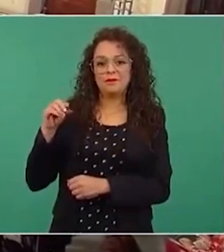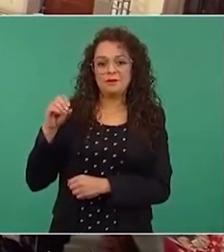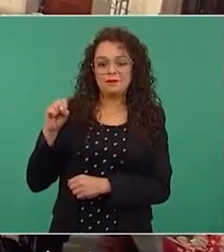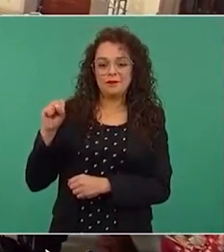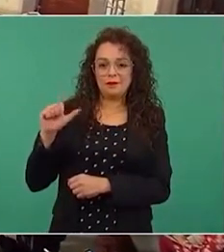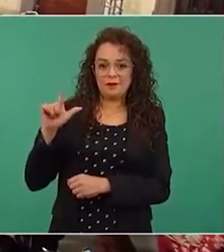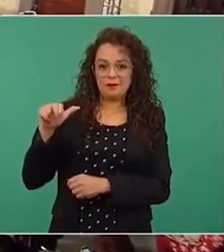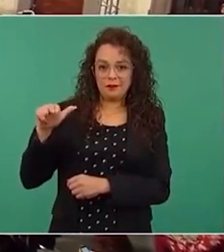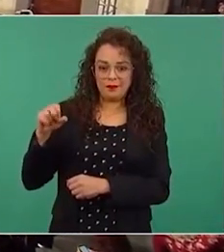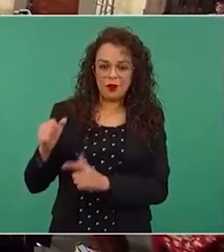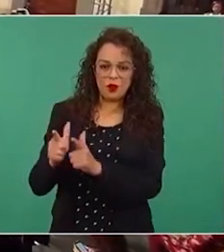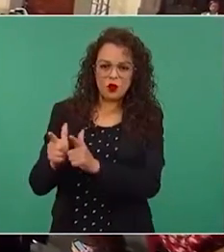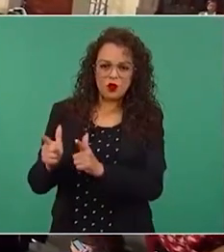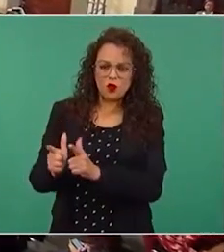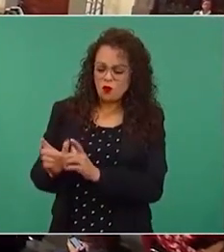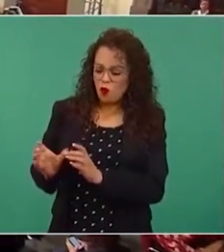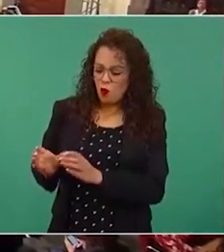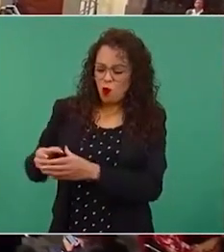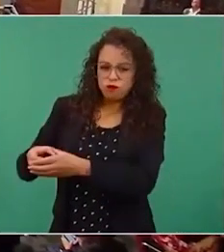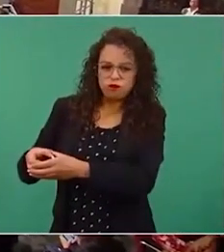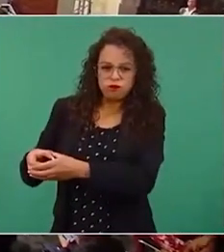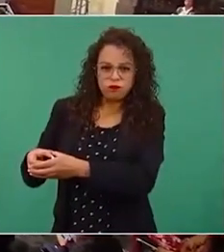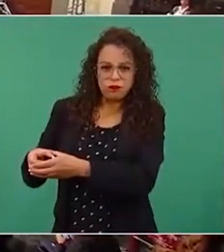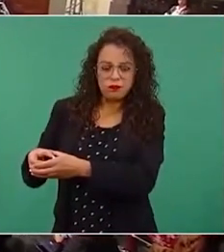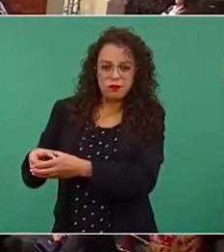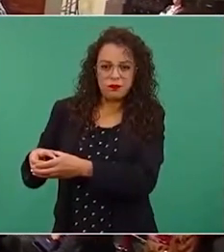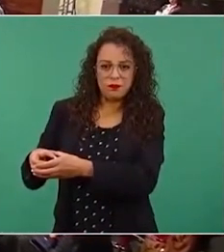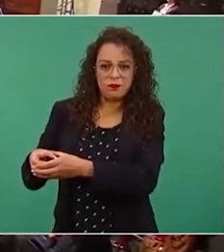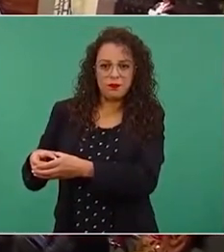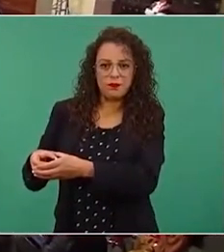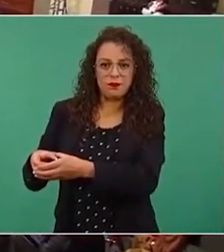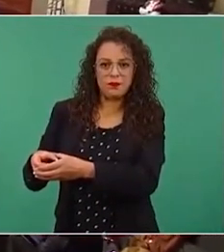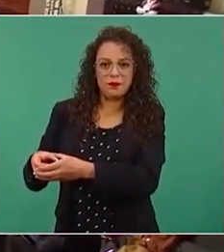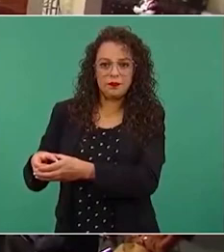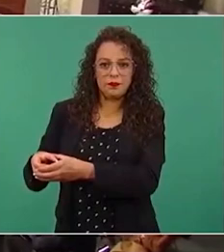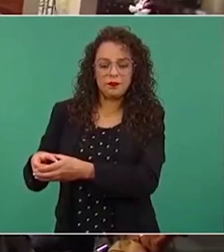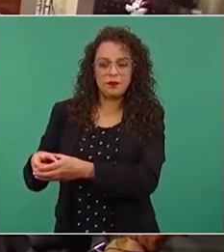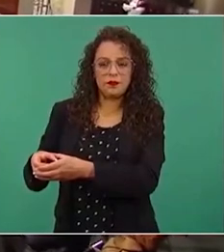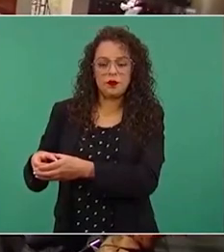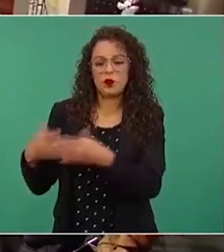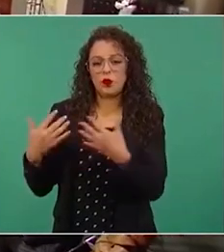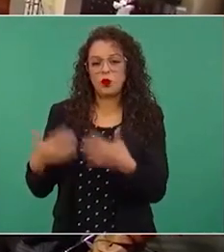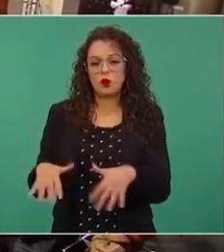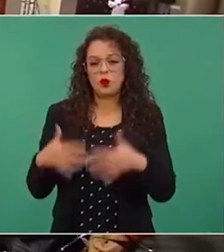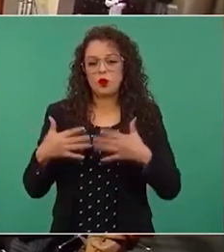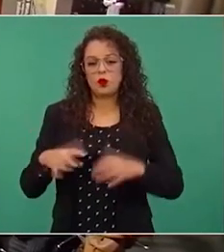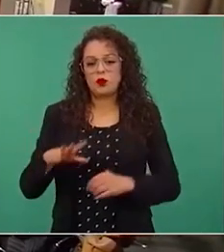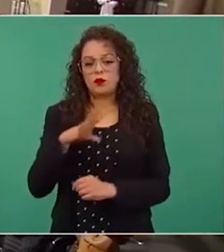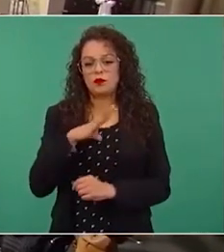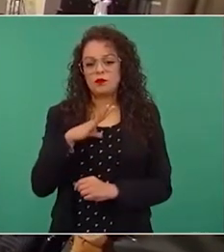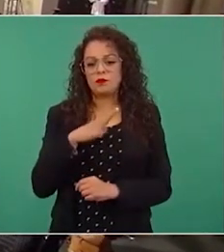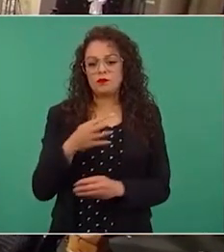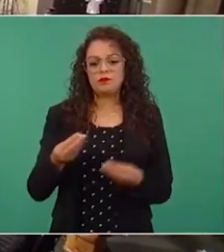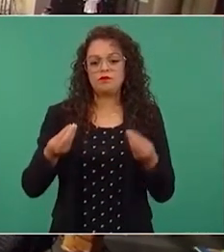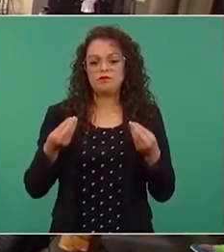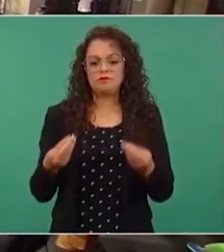pues vivía colmado de